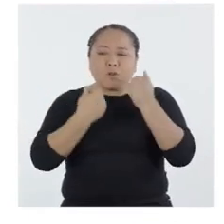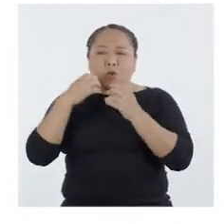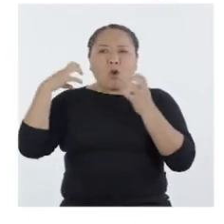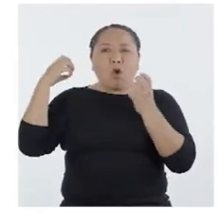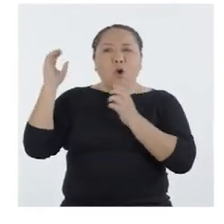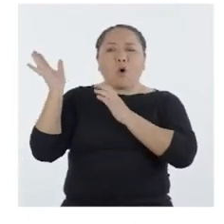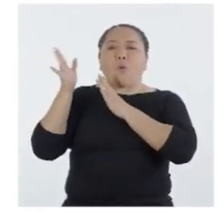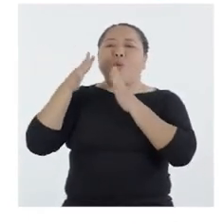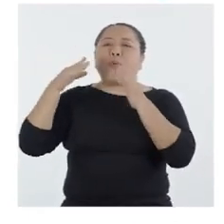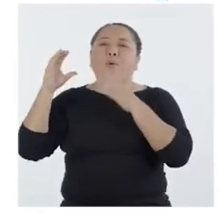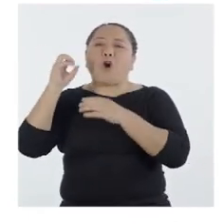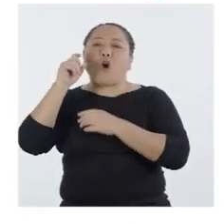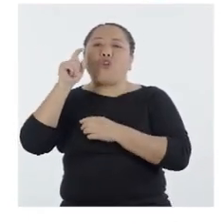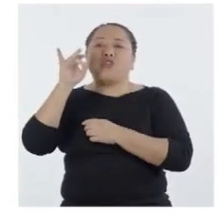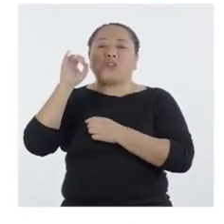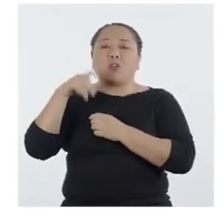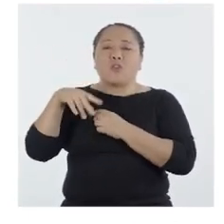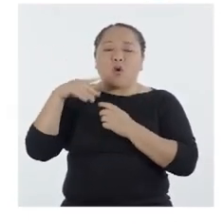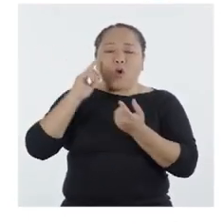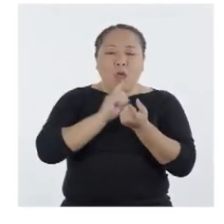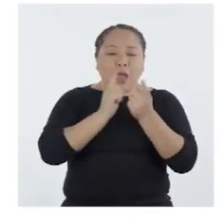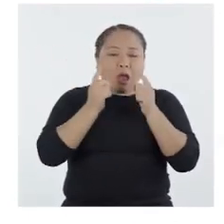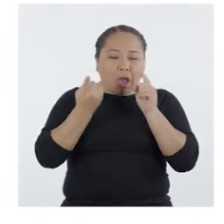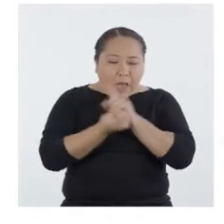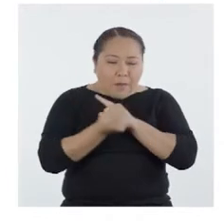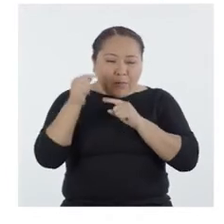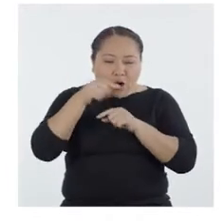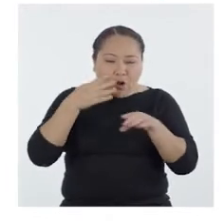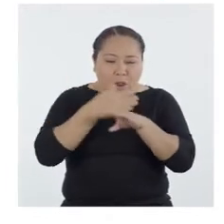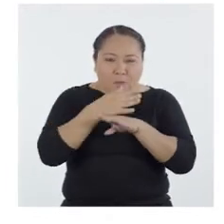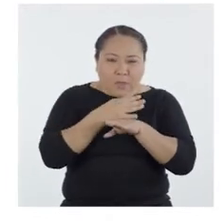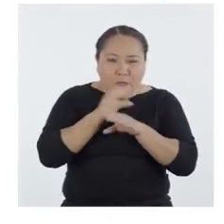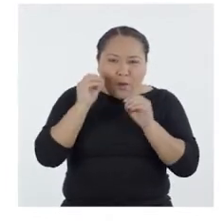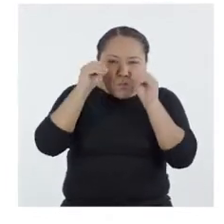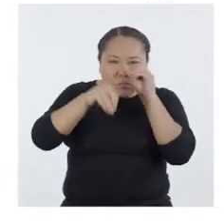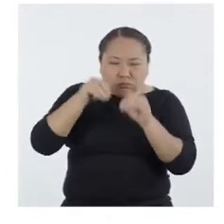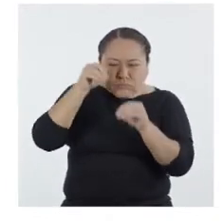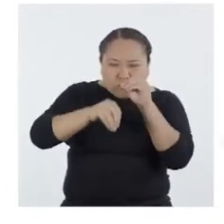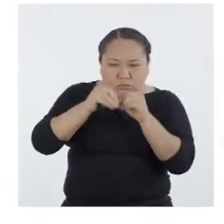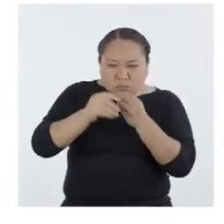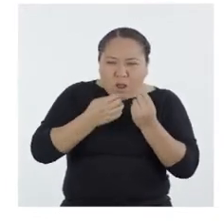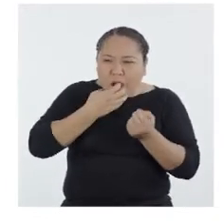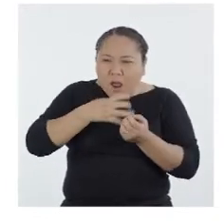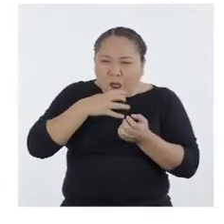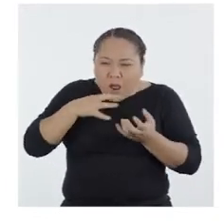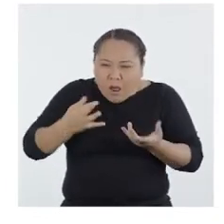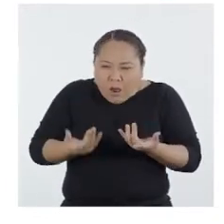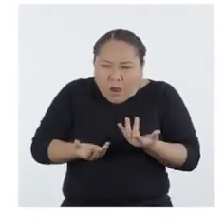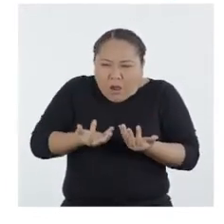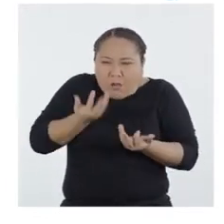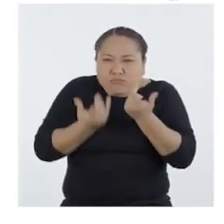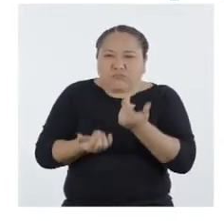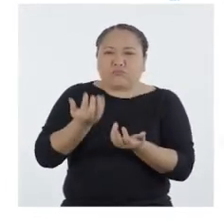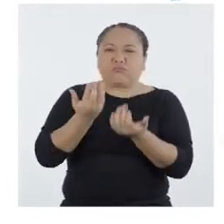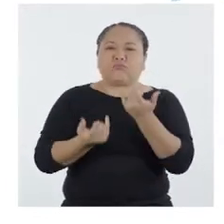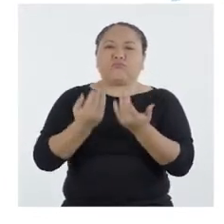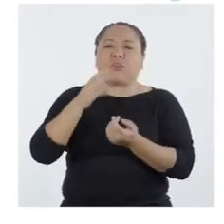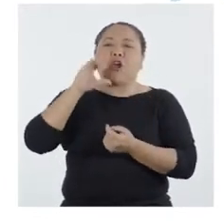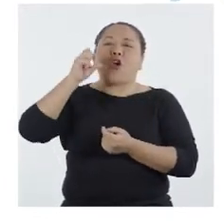proceso en el que el oxígeno reacciona como la madera y genera una cantidad considerable de calor. Sí,